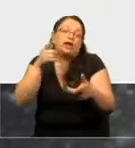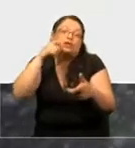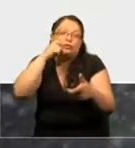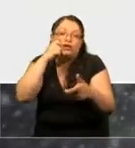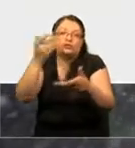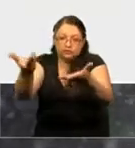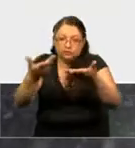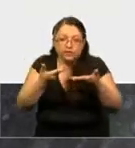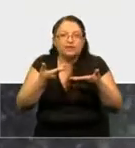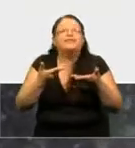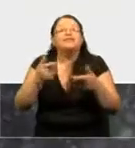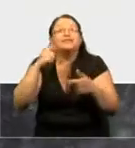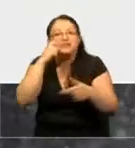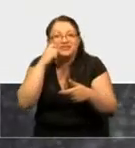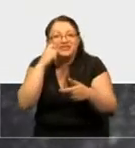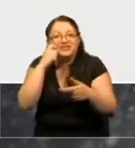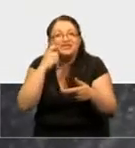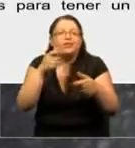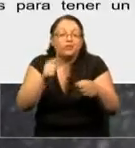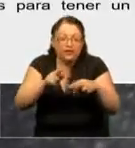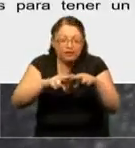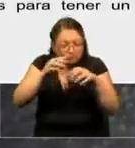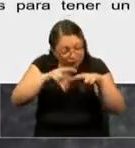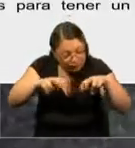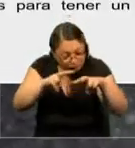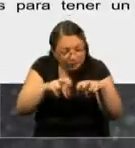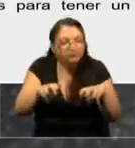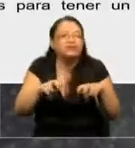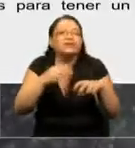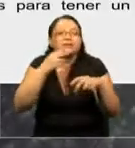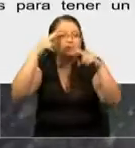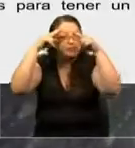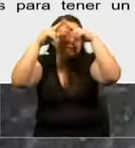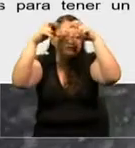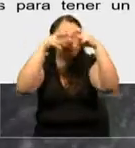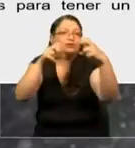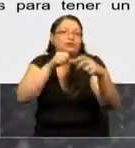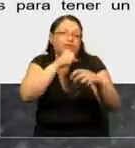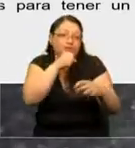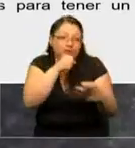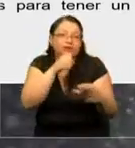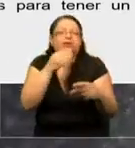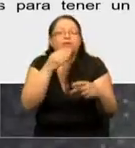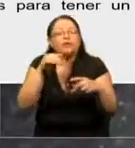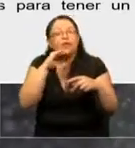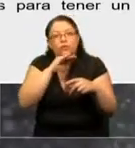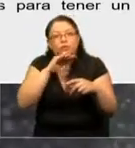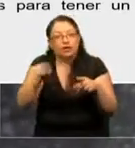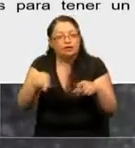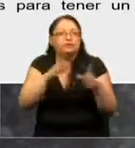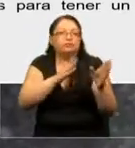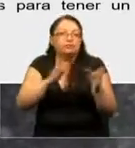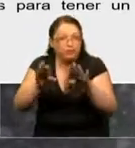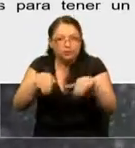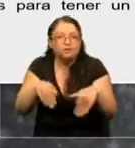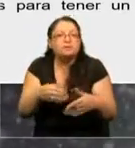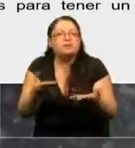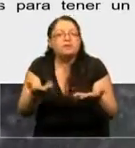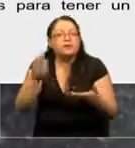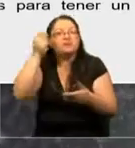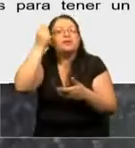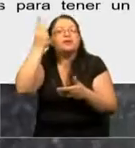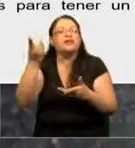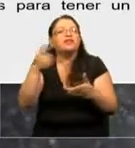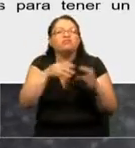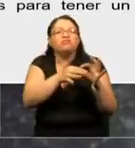de estas muestras, preparar neuronas humanas envejecidas y, adicionalmente, utilizar esta misma estrategia para entender cuáles son las